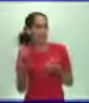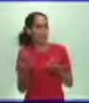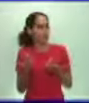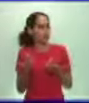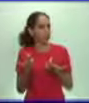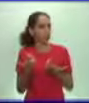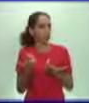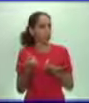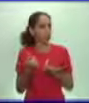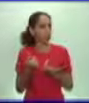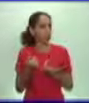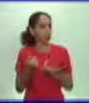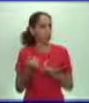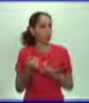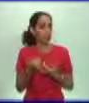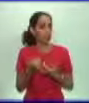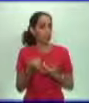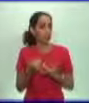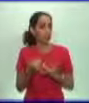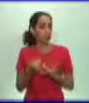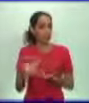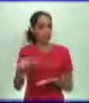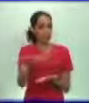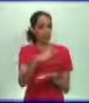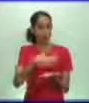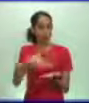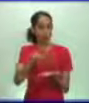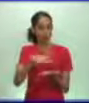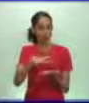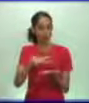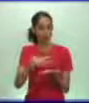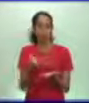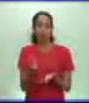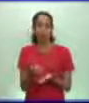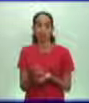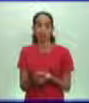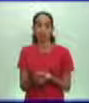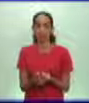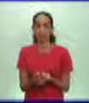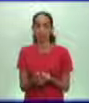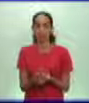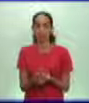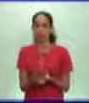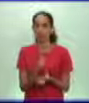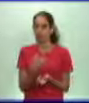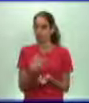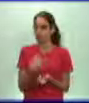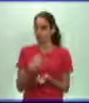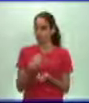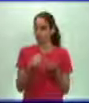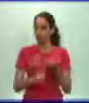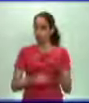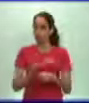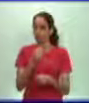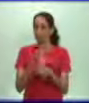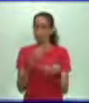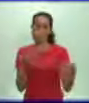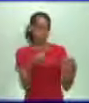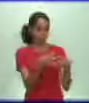aquellos señores, aquellos territorios, aquellos terrenos que eran de uso colectivo para toda